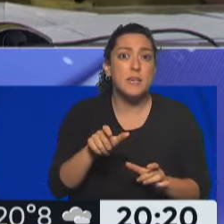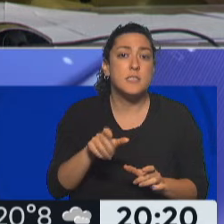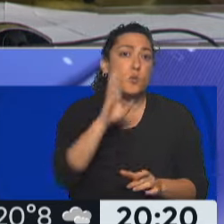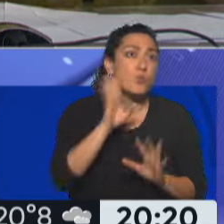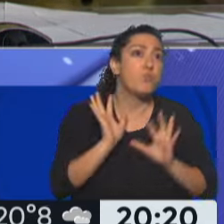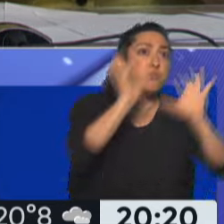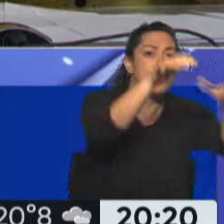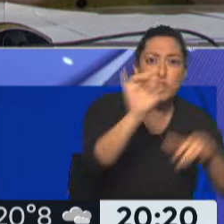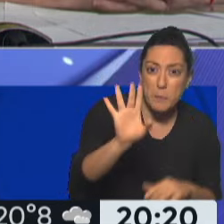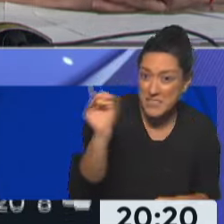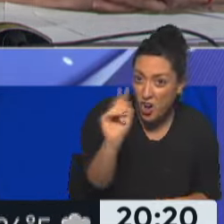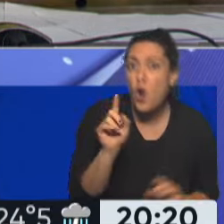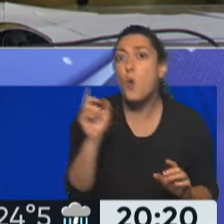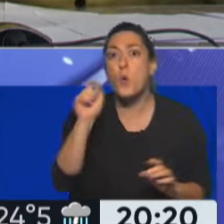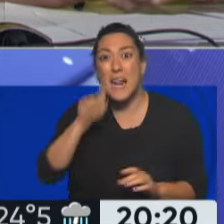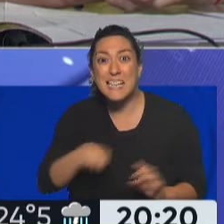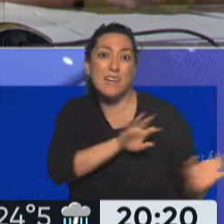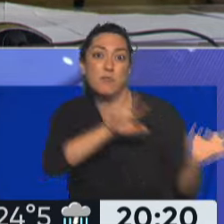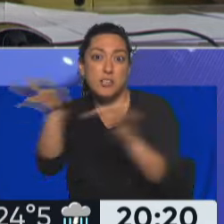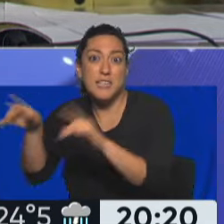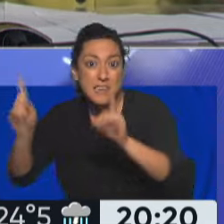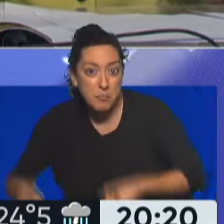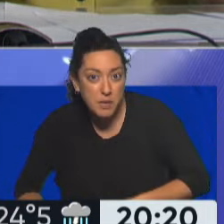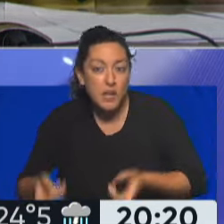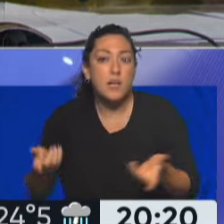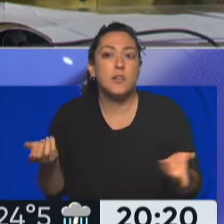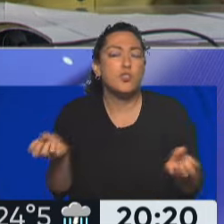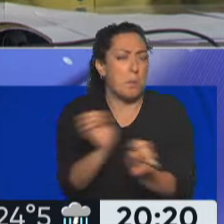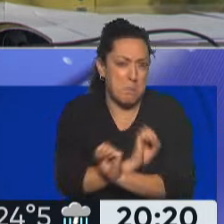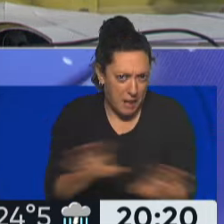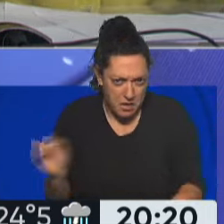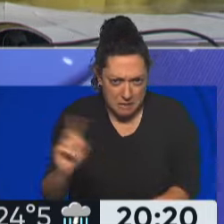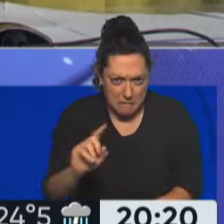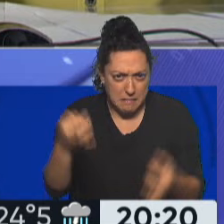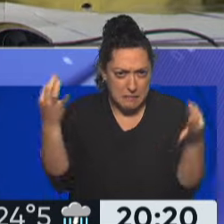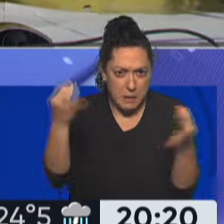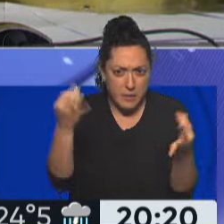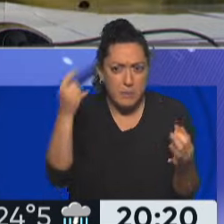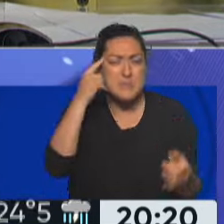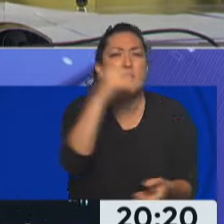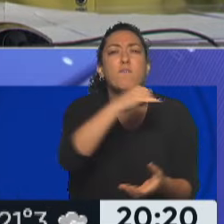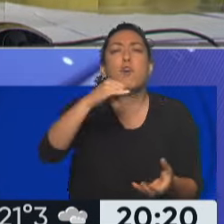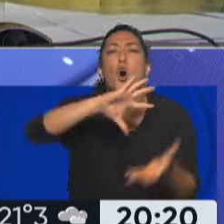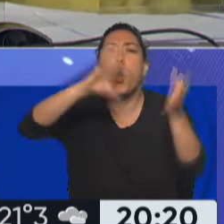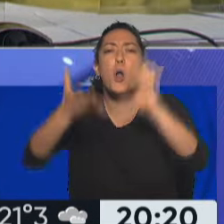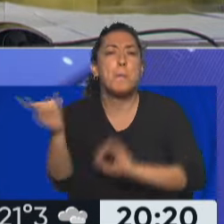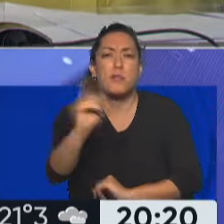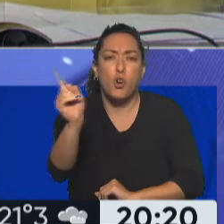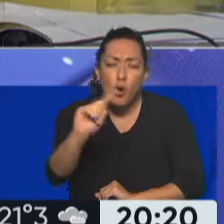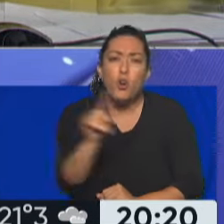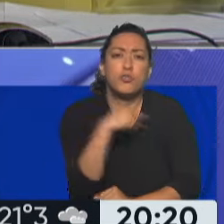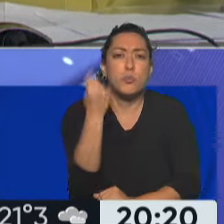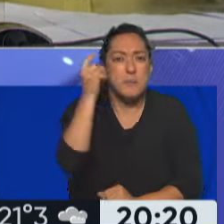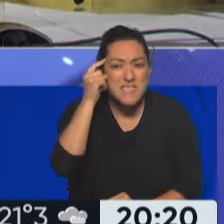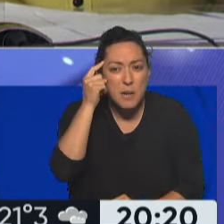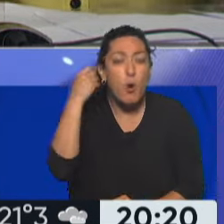Ucrania, la subrogación de vientres porque está habilitado. No digo que esté mal, o sea, no lo pensemos como algo negativo. No digo que esté mal, lo que decimos es, en